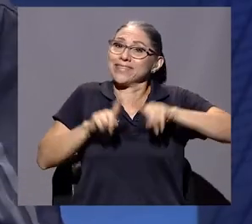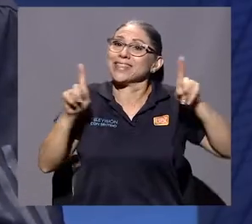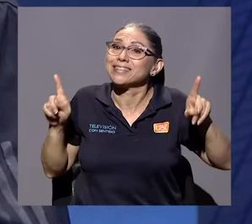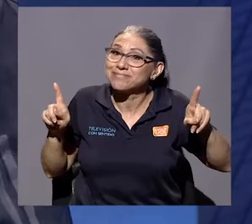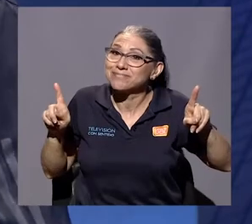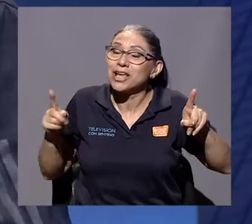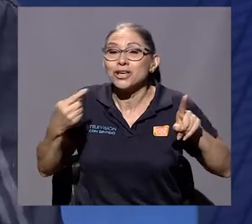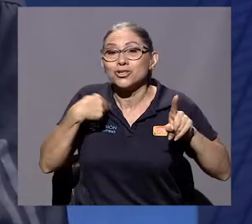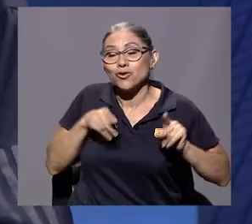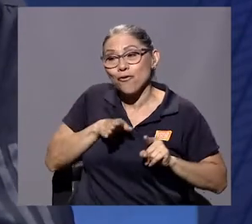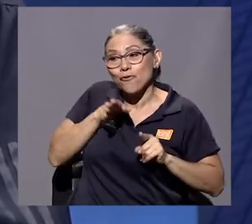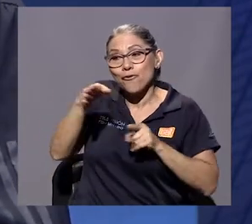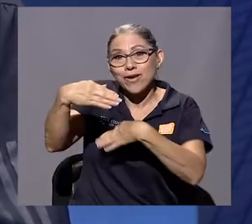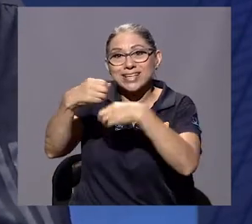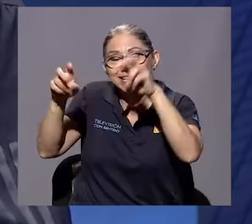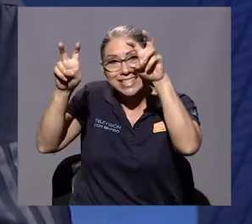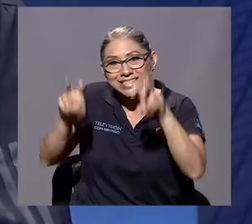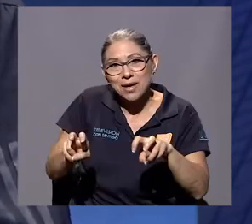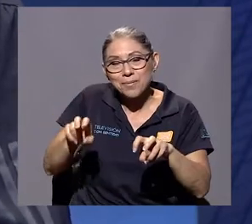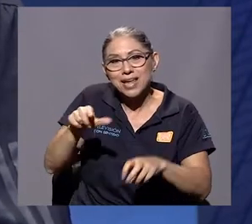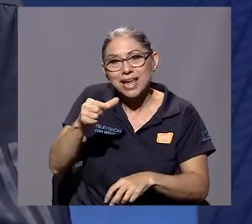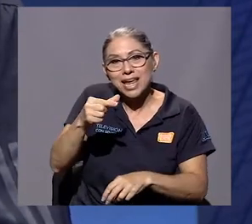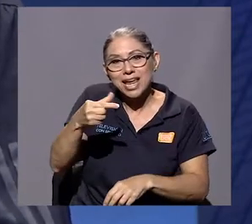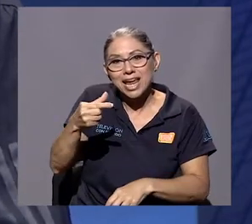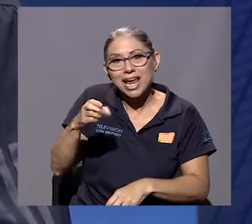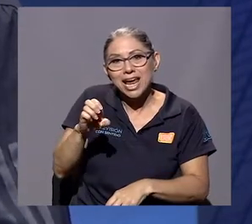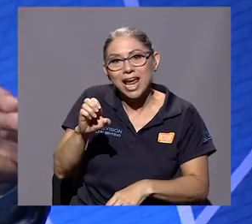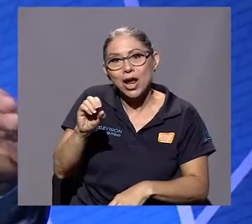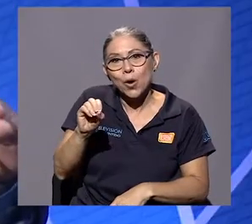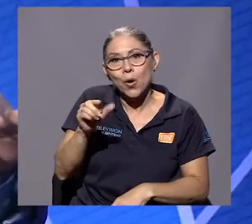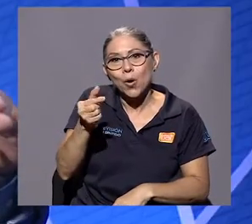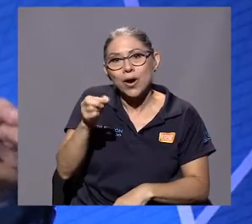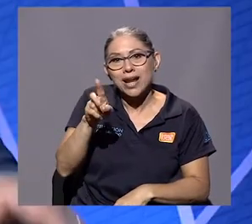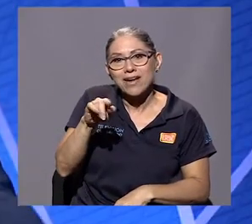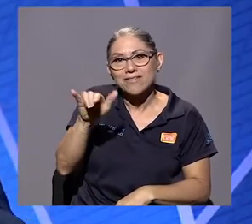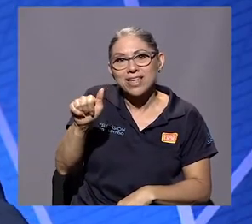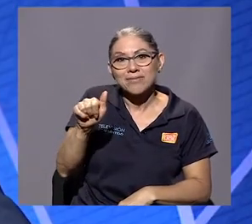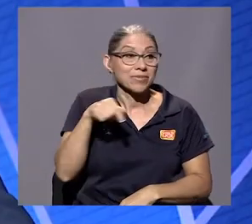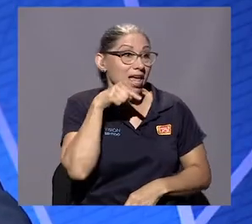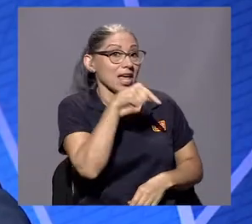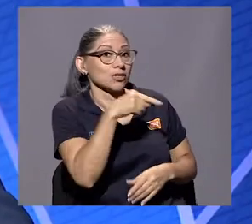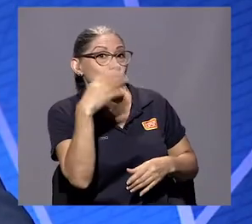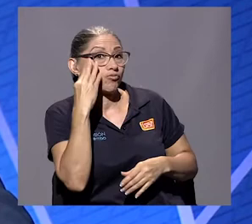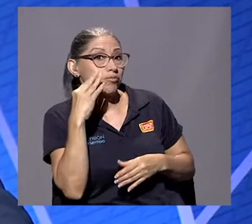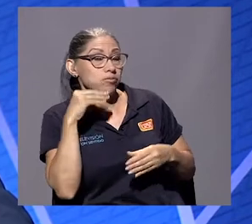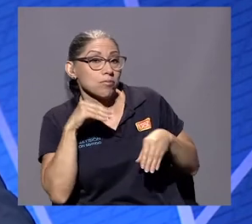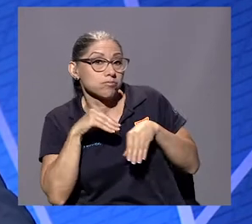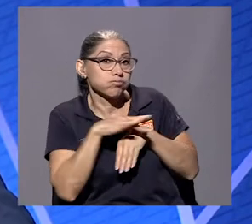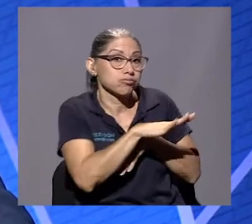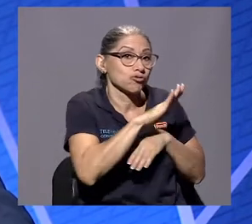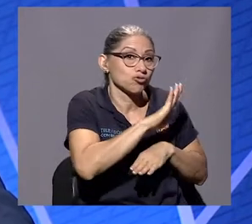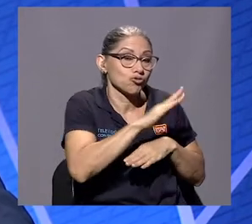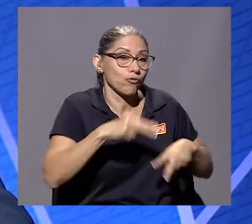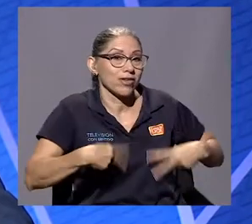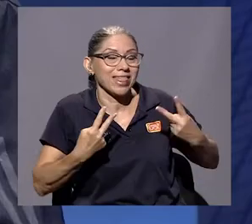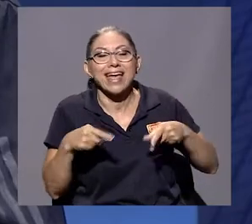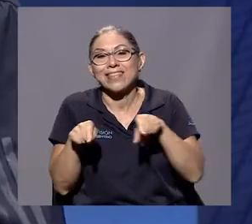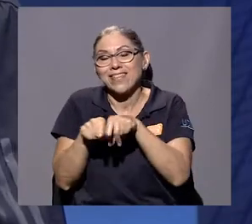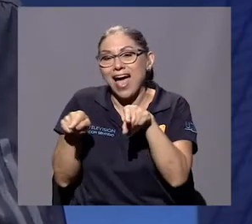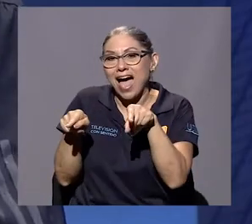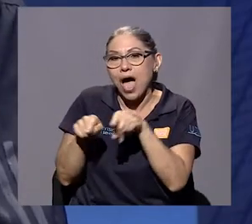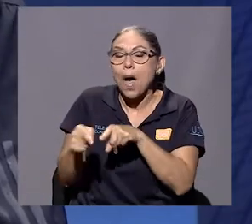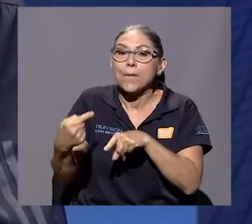Yo me presenté en geografía. Algo que lo recorre toda su vida. Claro. Y te voy a decir también, ¿verdad?, que